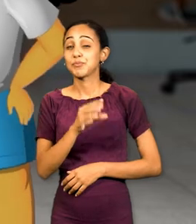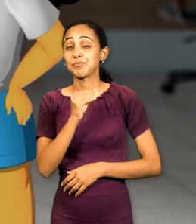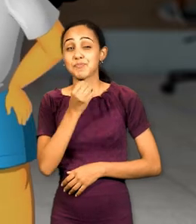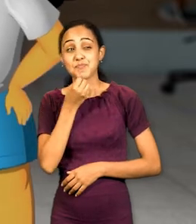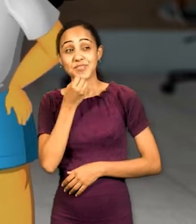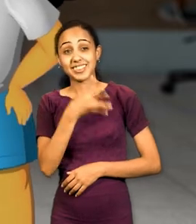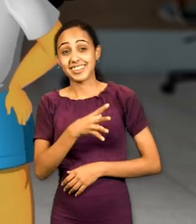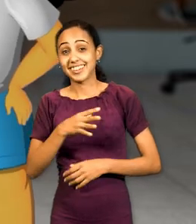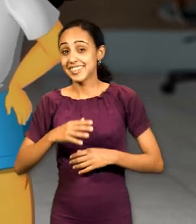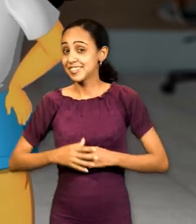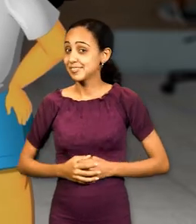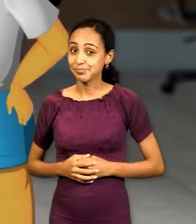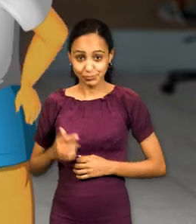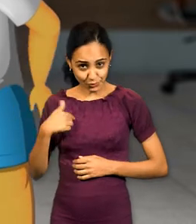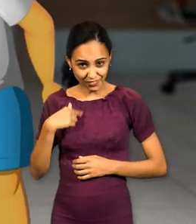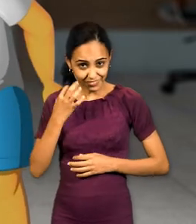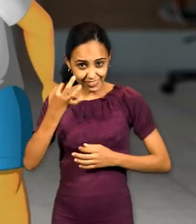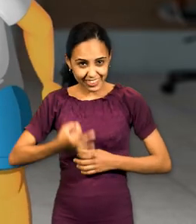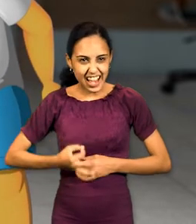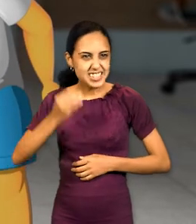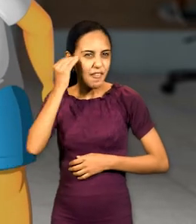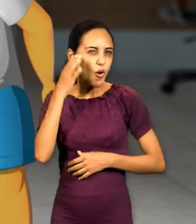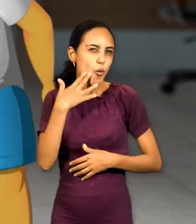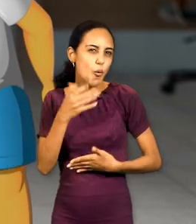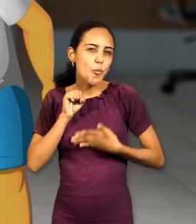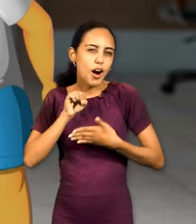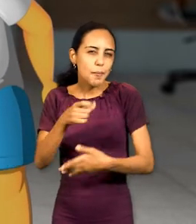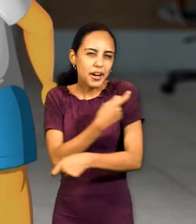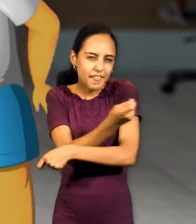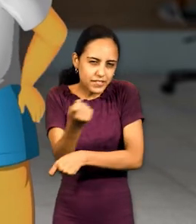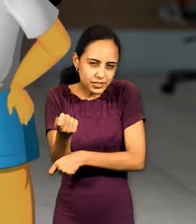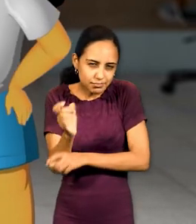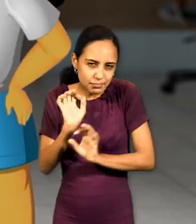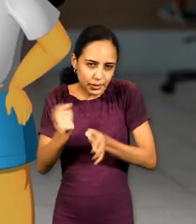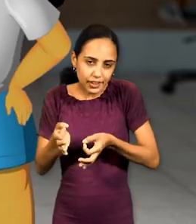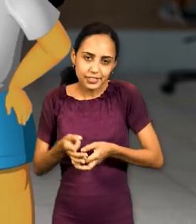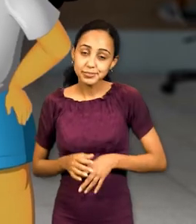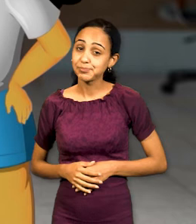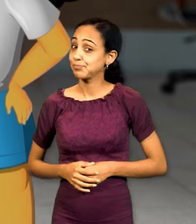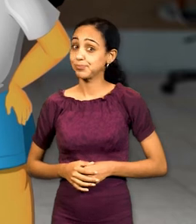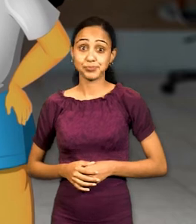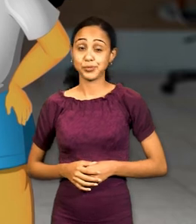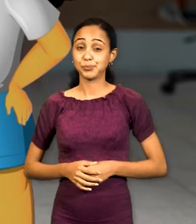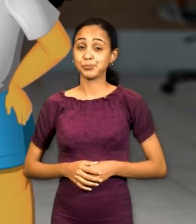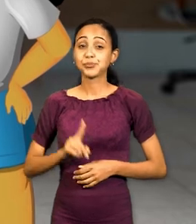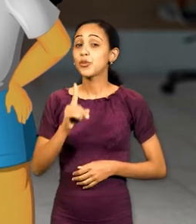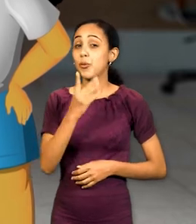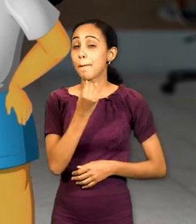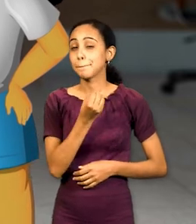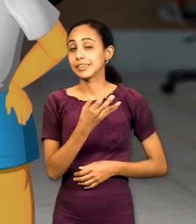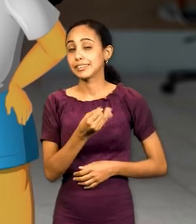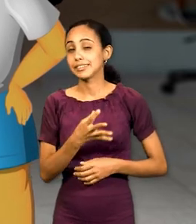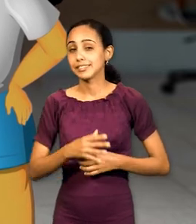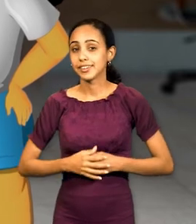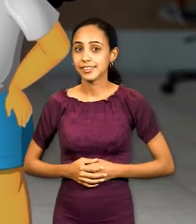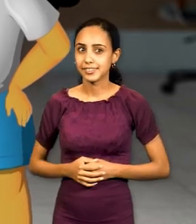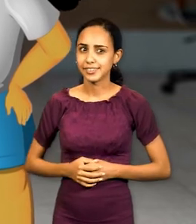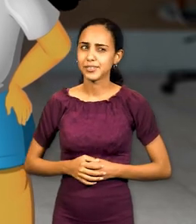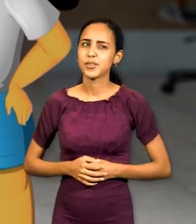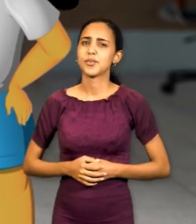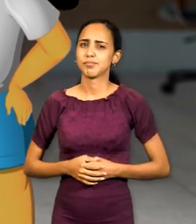Ahora sí apretaste. ¿Me vas a llevar a conocer cómo fue la campaña de alfabetización? ¡Ja! No te creo.